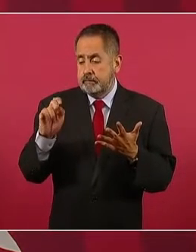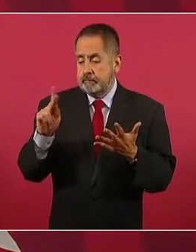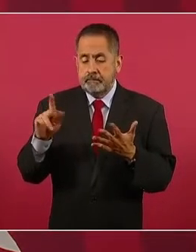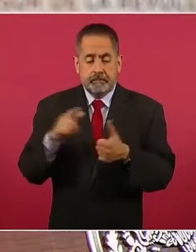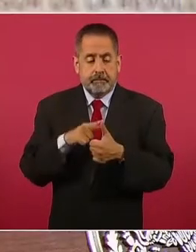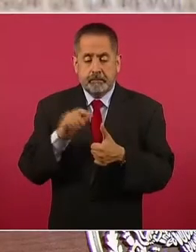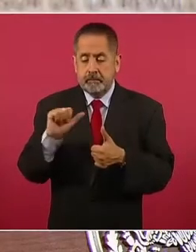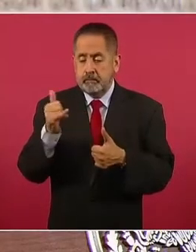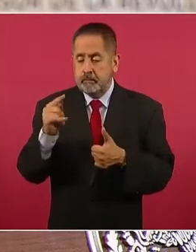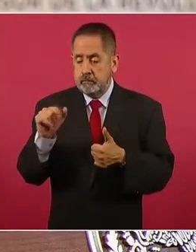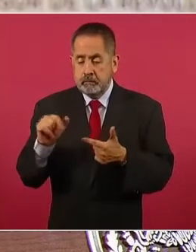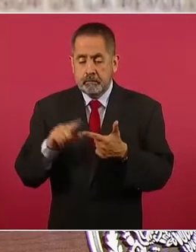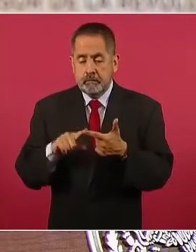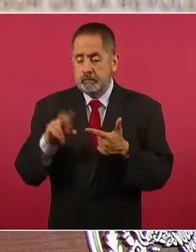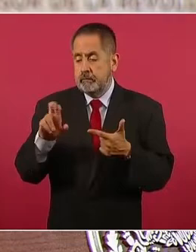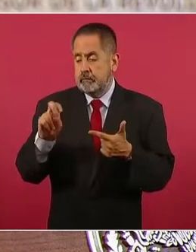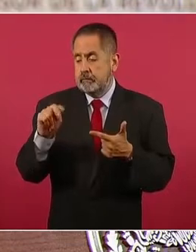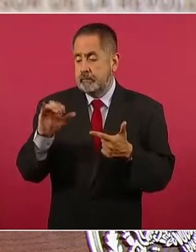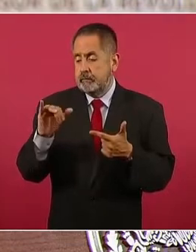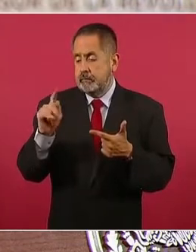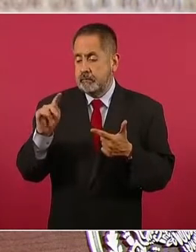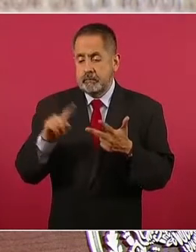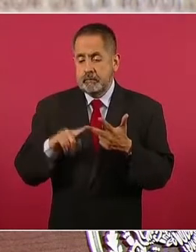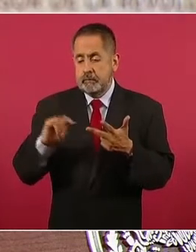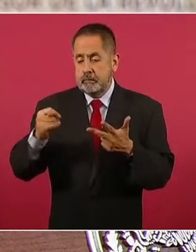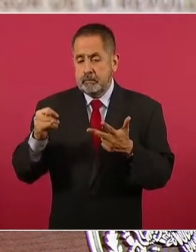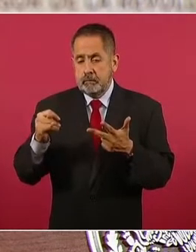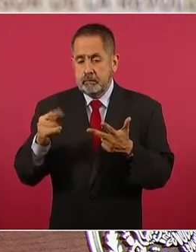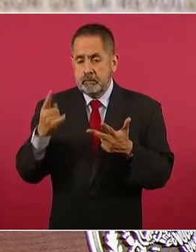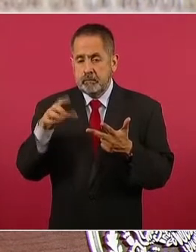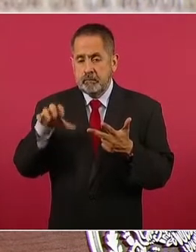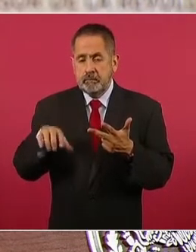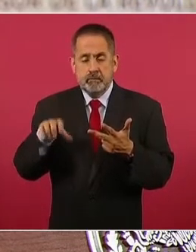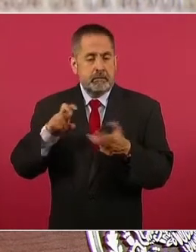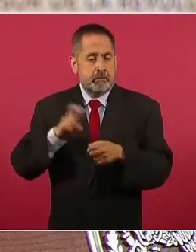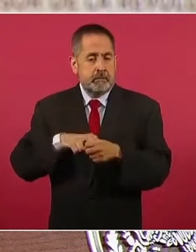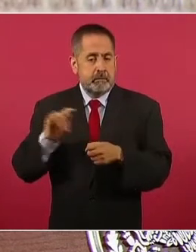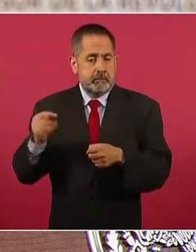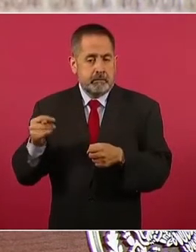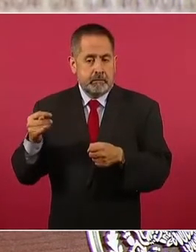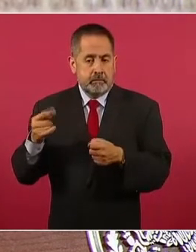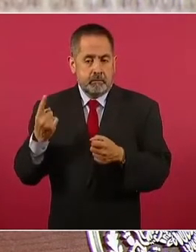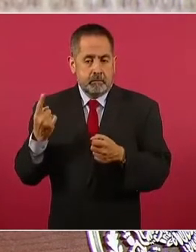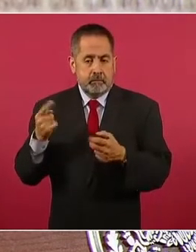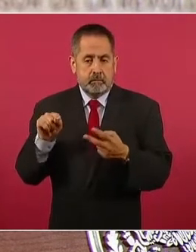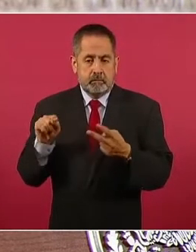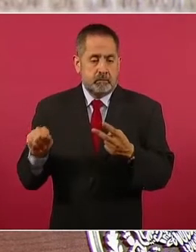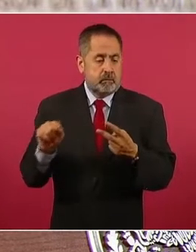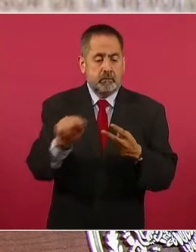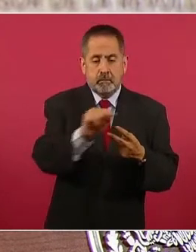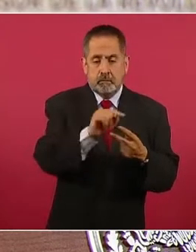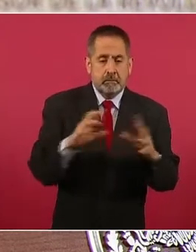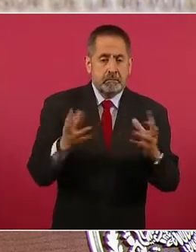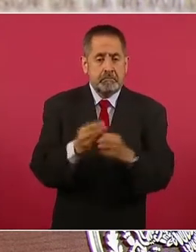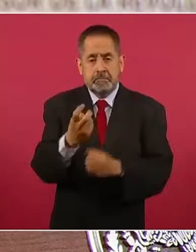Renacimiento y Tijuana, un distrito de Tijuana. O sea, son estos distritos,